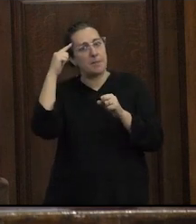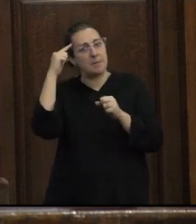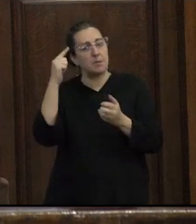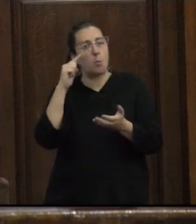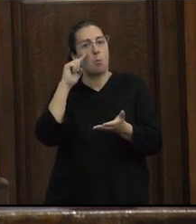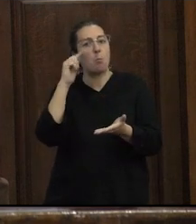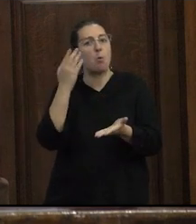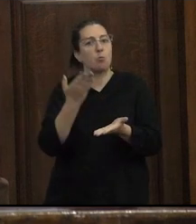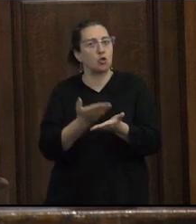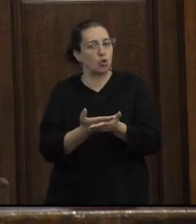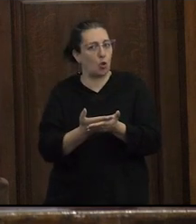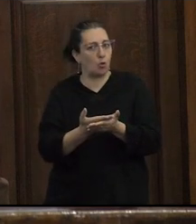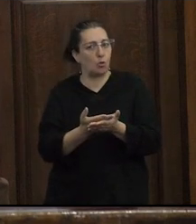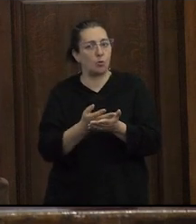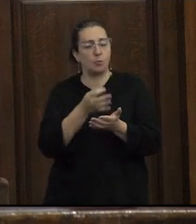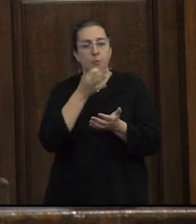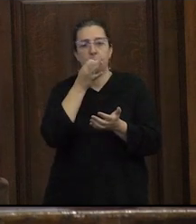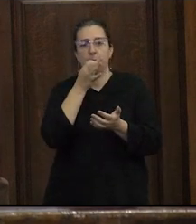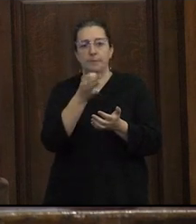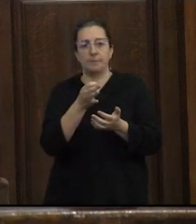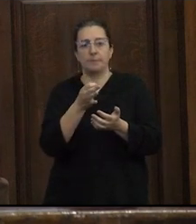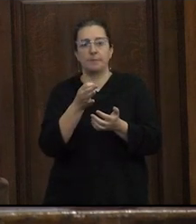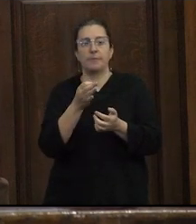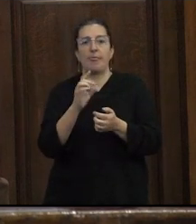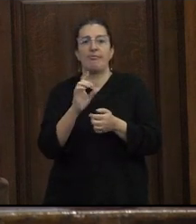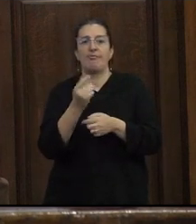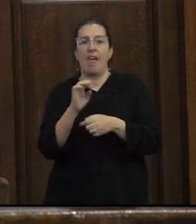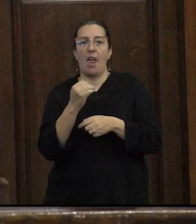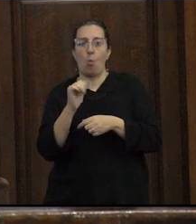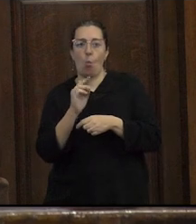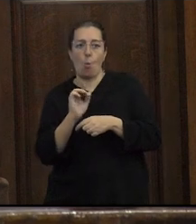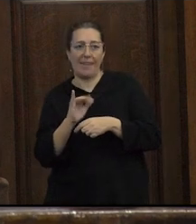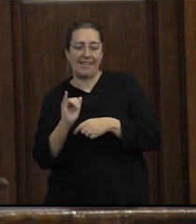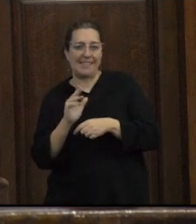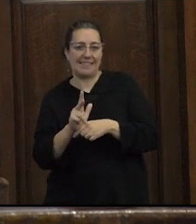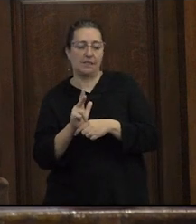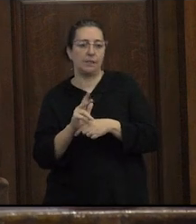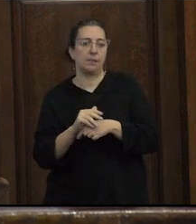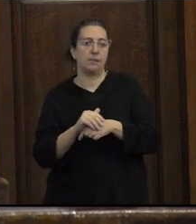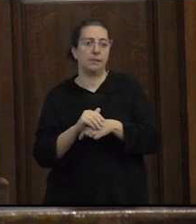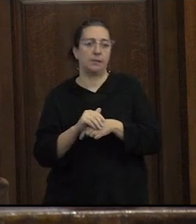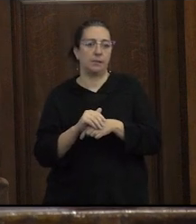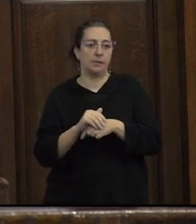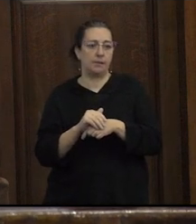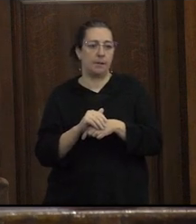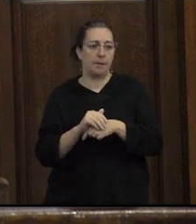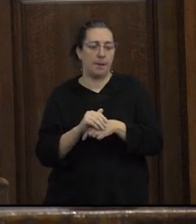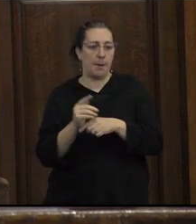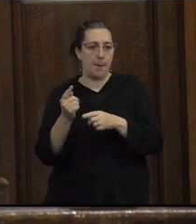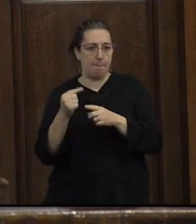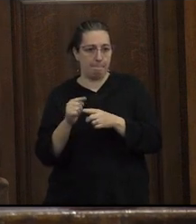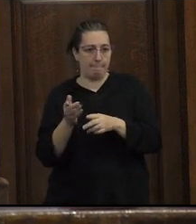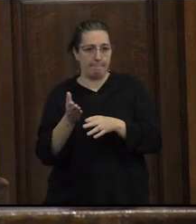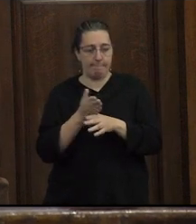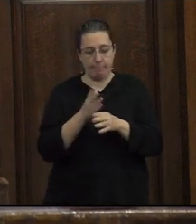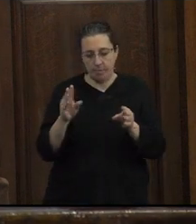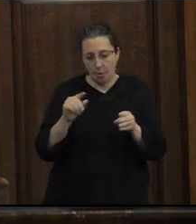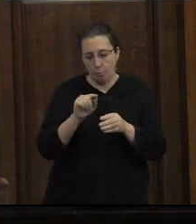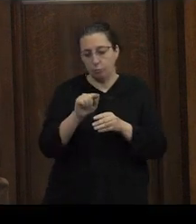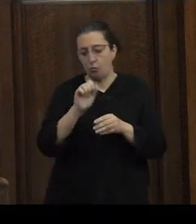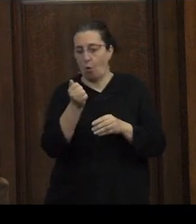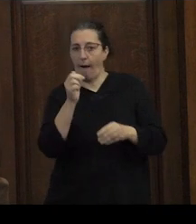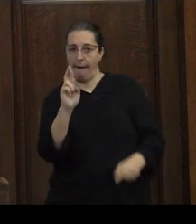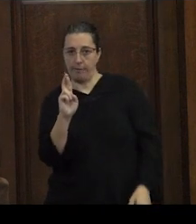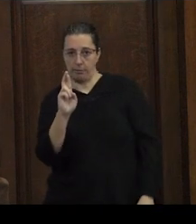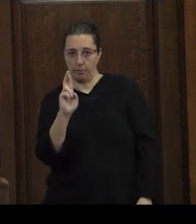proposición como dice F. Sedwick es la perdón la preposición junto